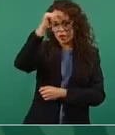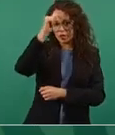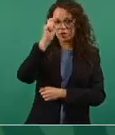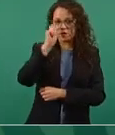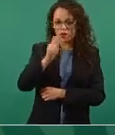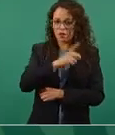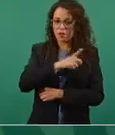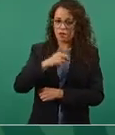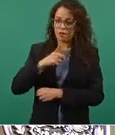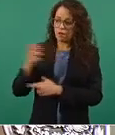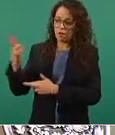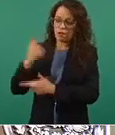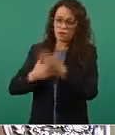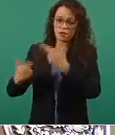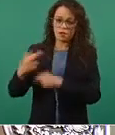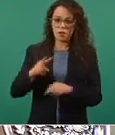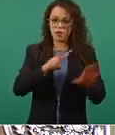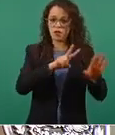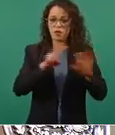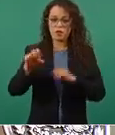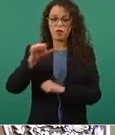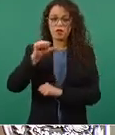216 millones de dólares.